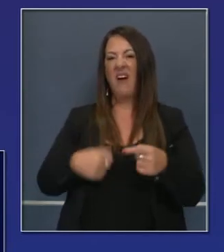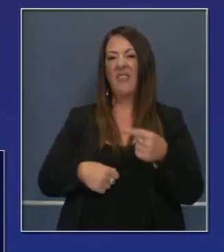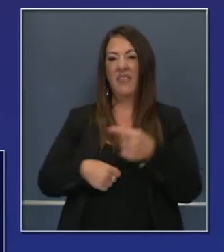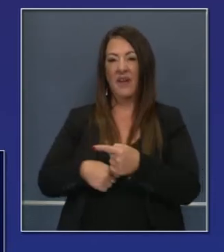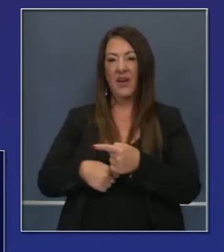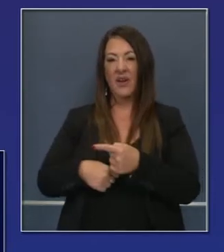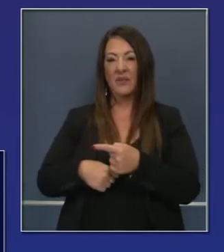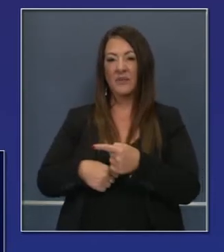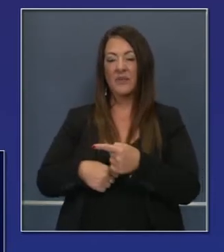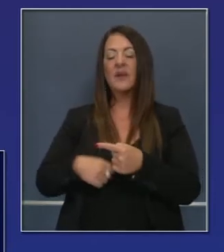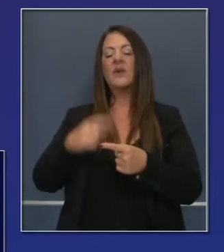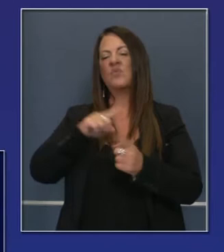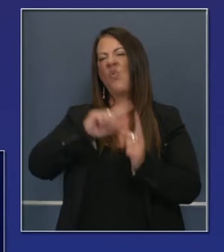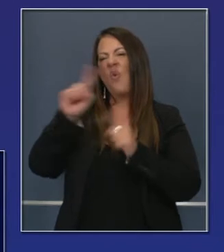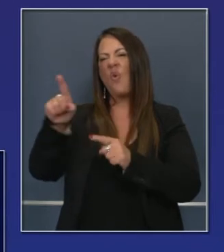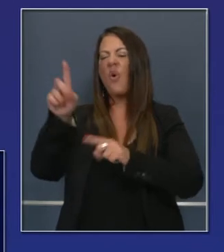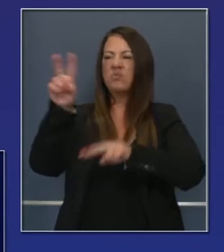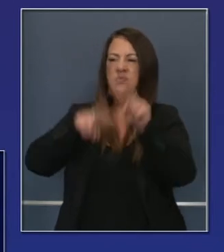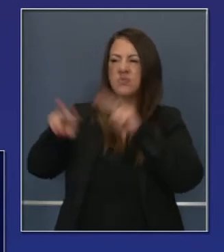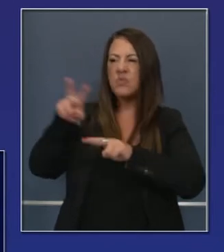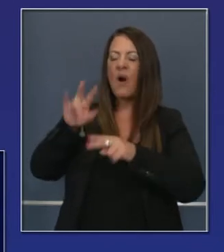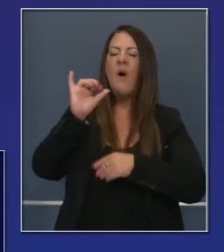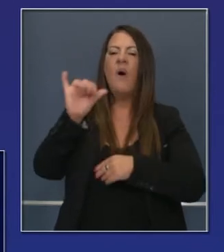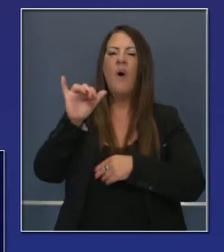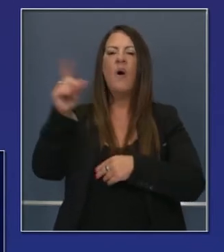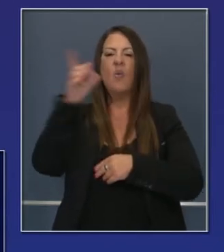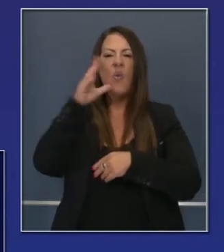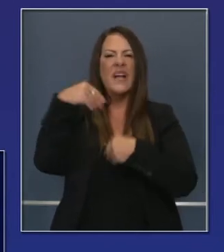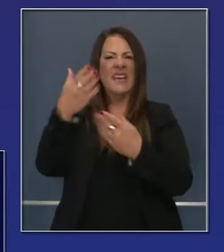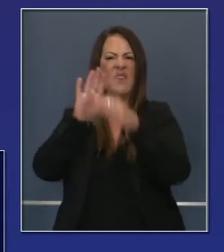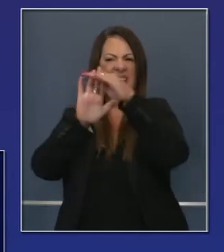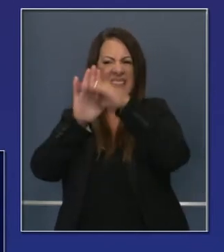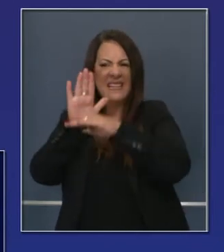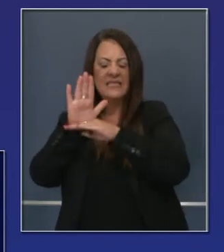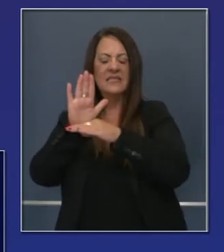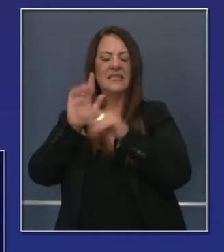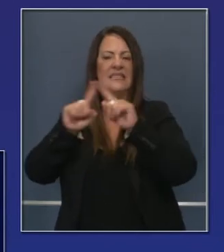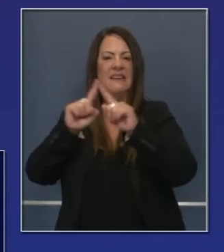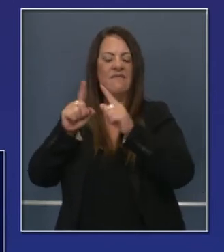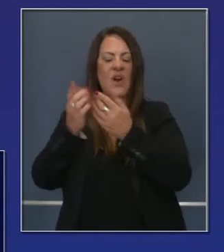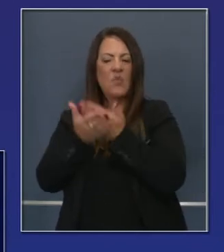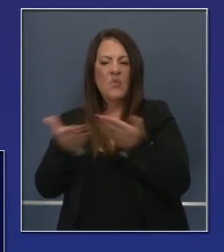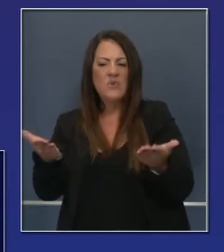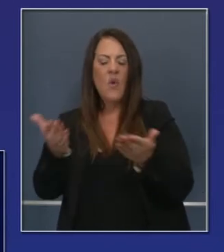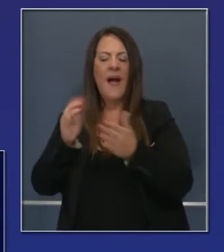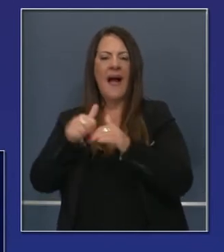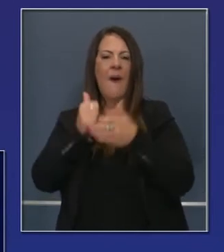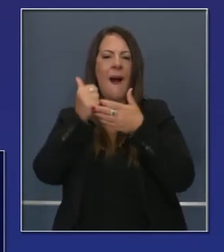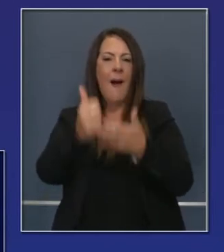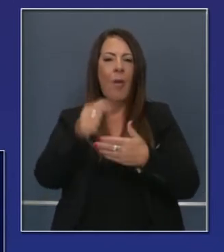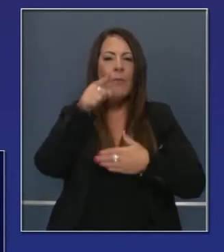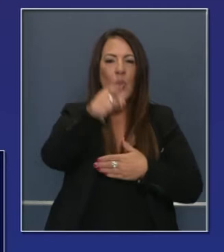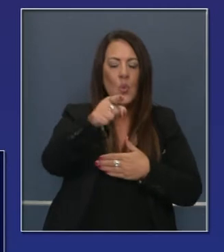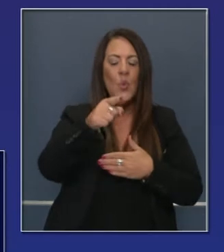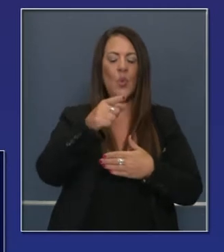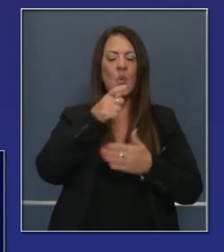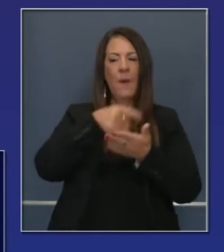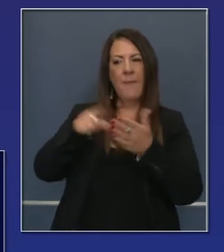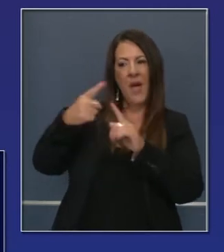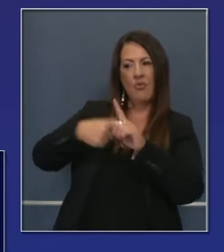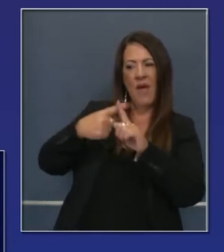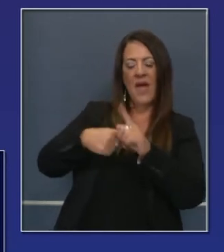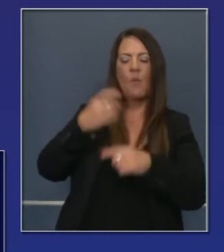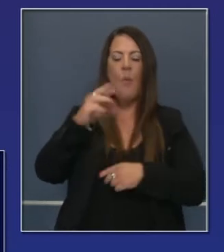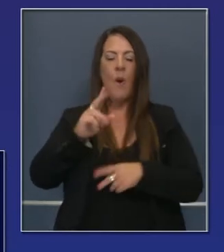web le dará guía, recomendaciones y recursos, no solamente para inquilinos, pero también para los dueños de hogares y dueños de